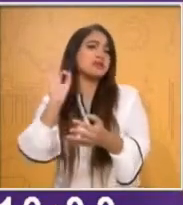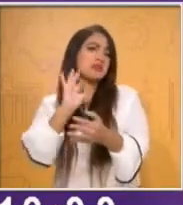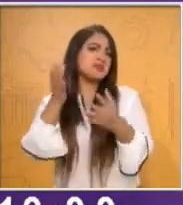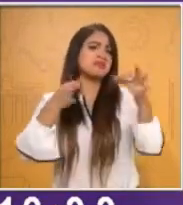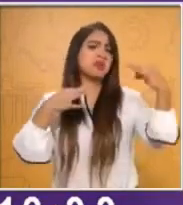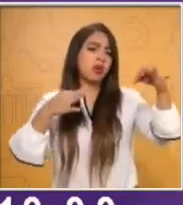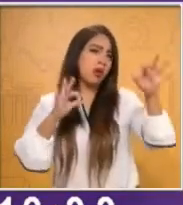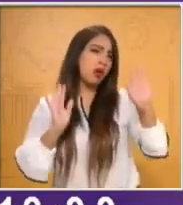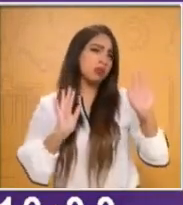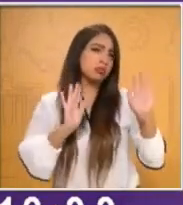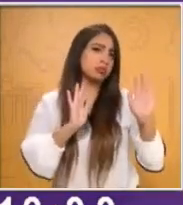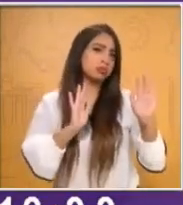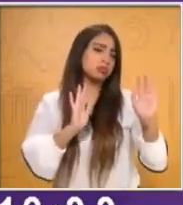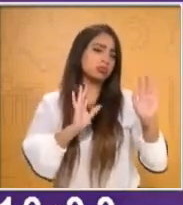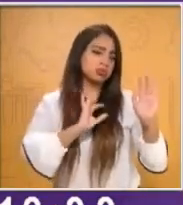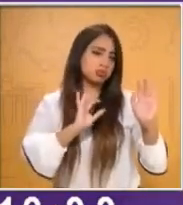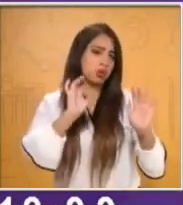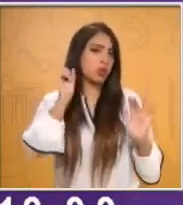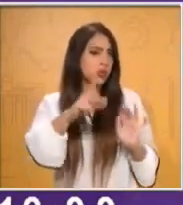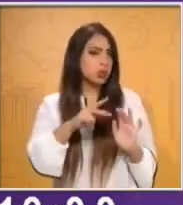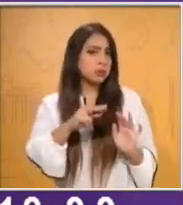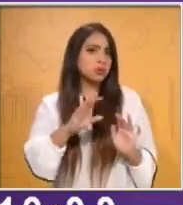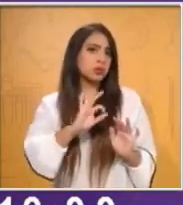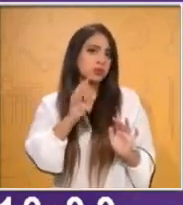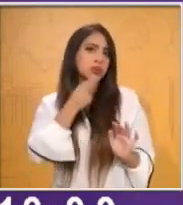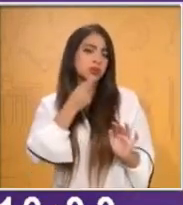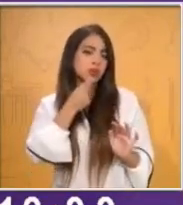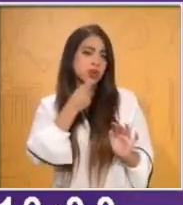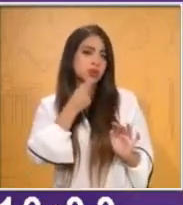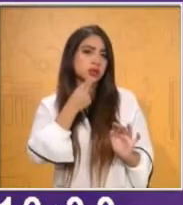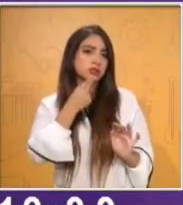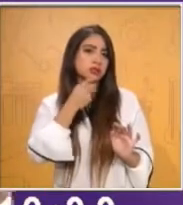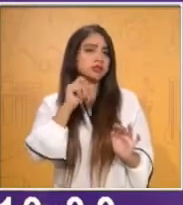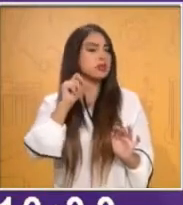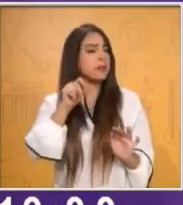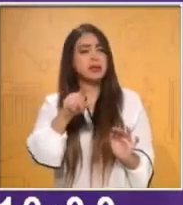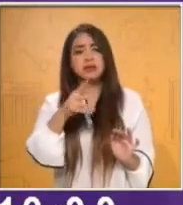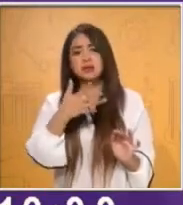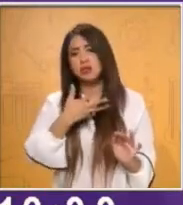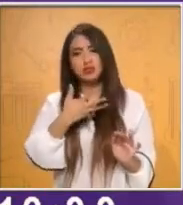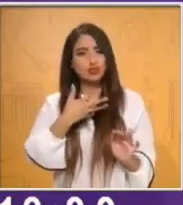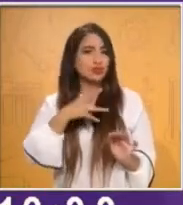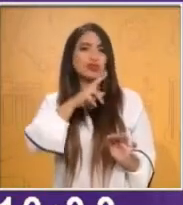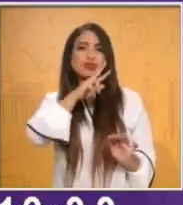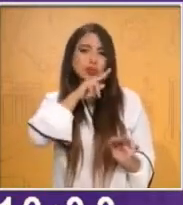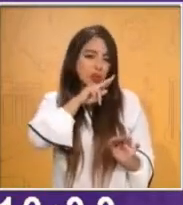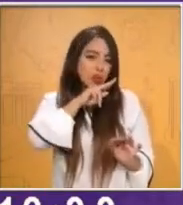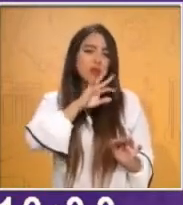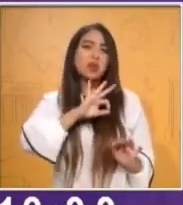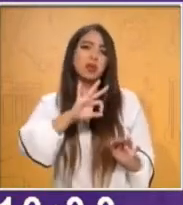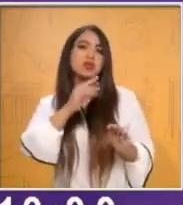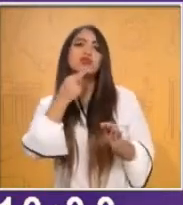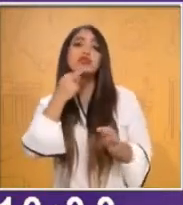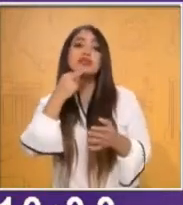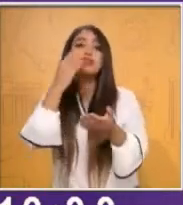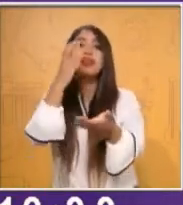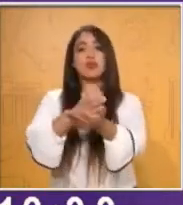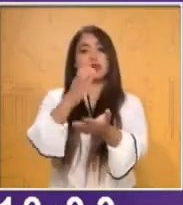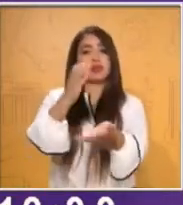hojas de máquina, estaría bien que las tengamos a la mano. Igual si no las tienen, recuerda que podemos utilizar las hojas de nuestra libreta porque ahorita vamos a hacer